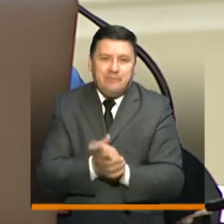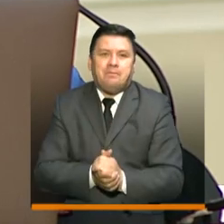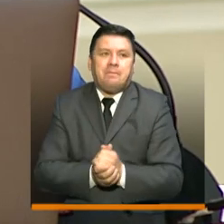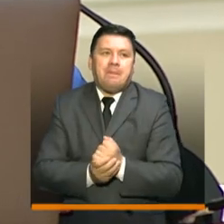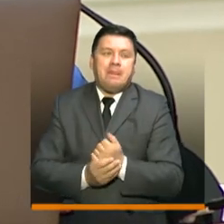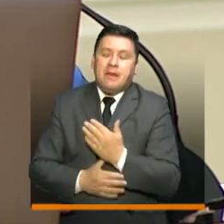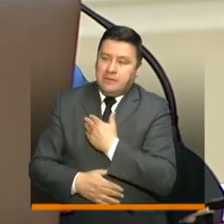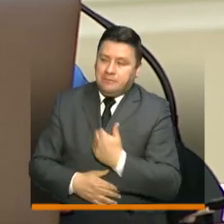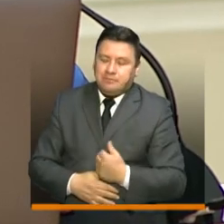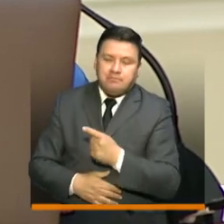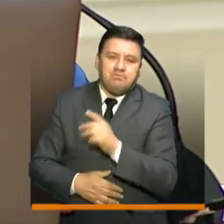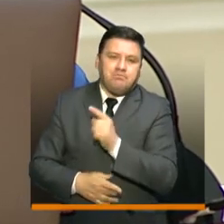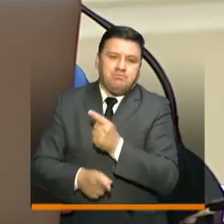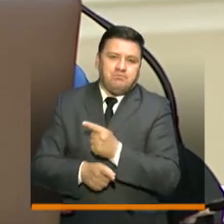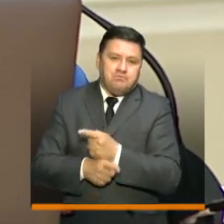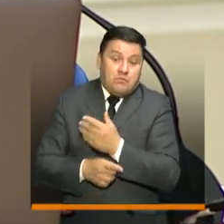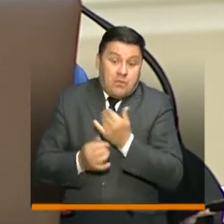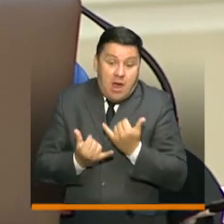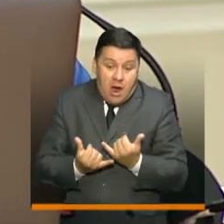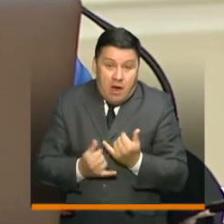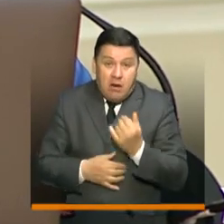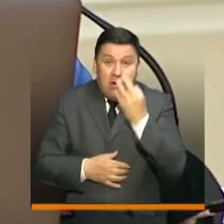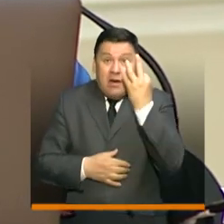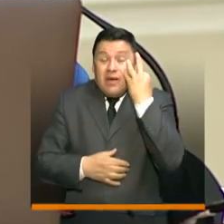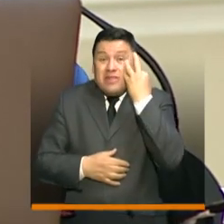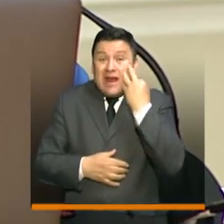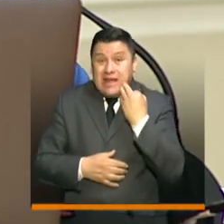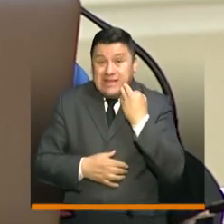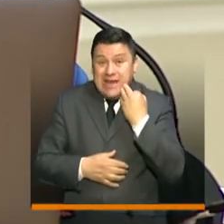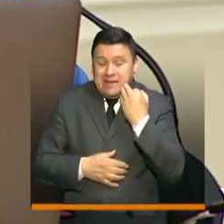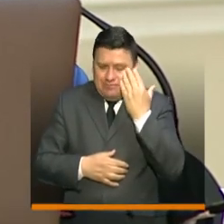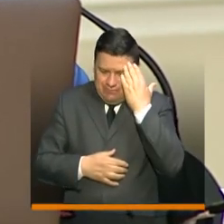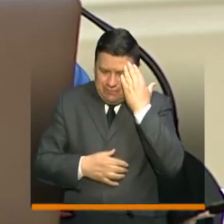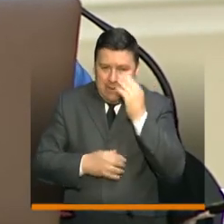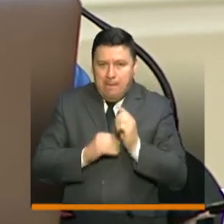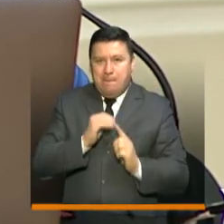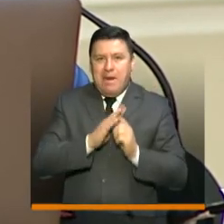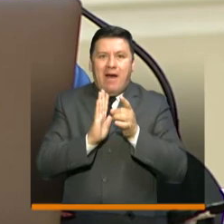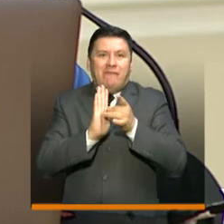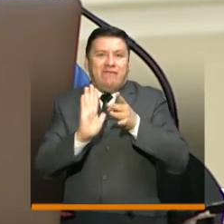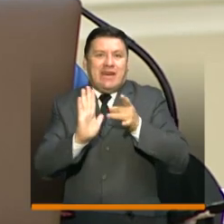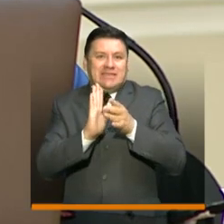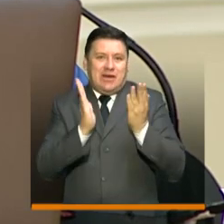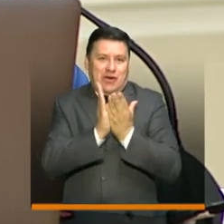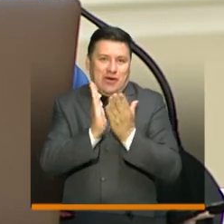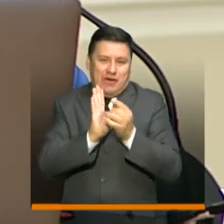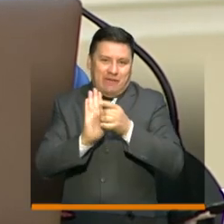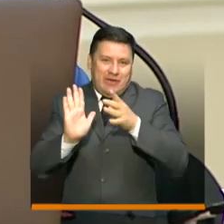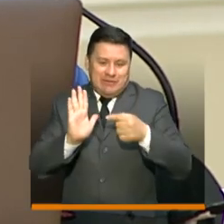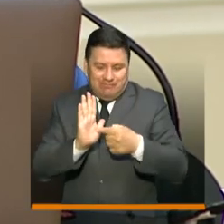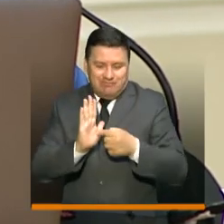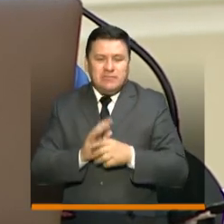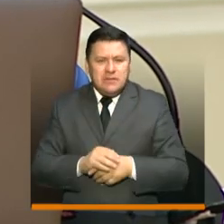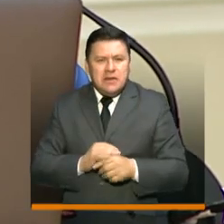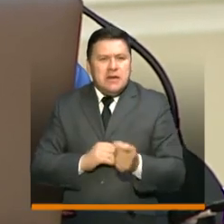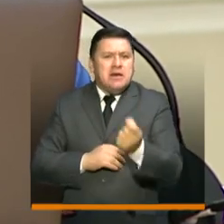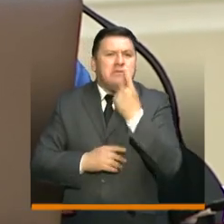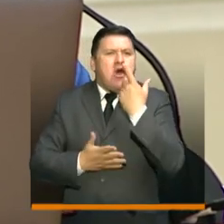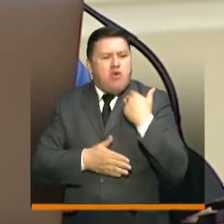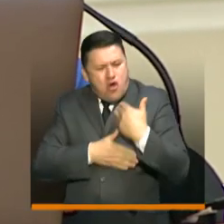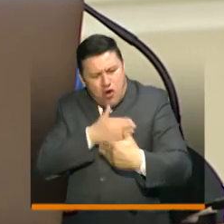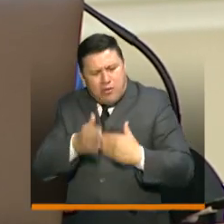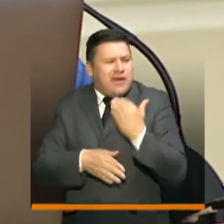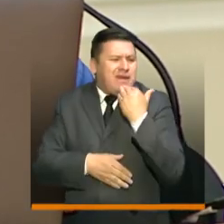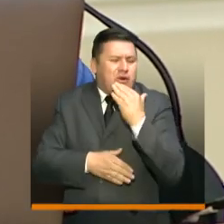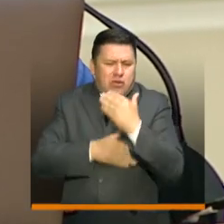Es muy recurrente, presidente, que en estos tres días que llevamos desde que se reactivó el calendario escolar, nos pregunten cómo se avanza, por